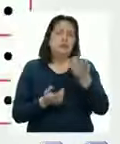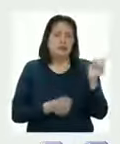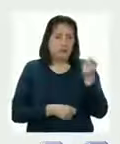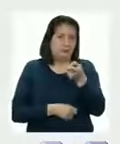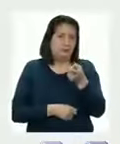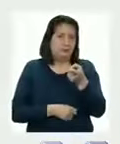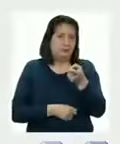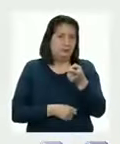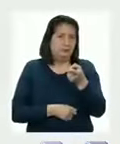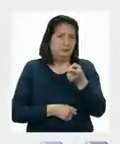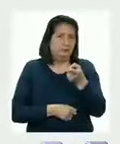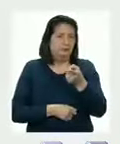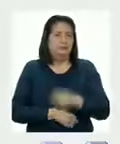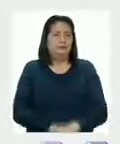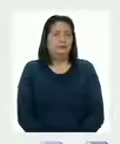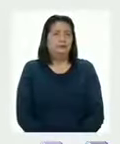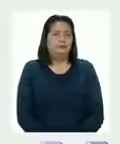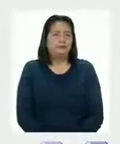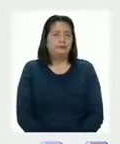continuación?